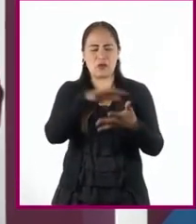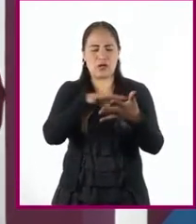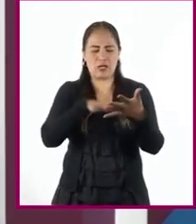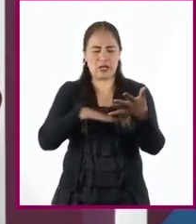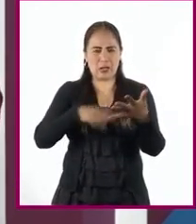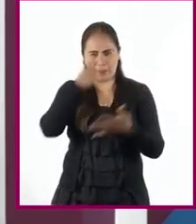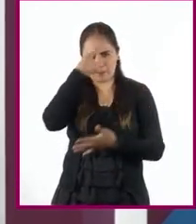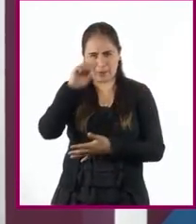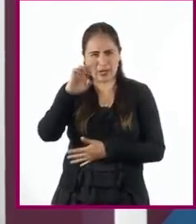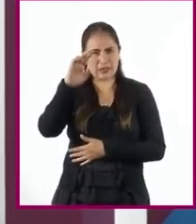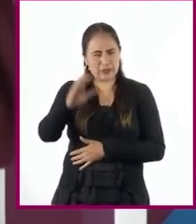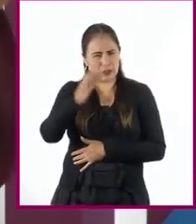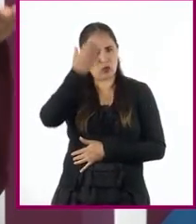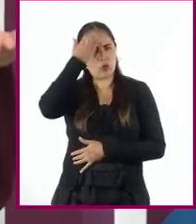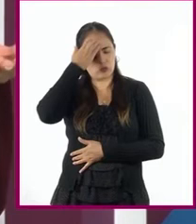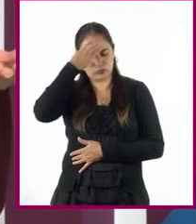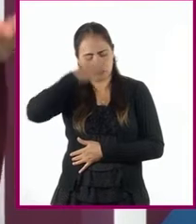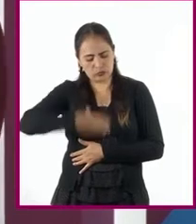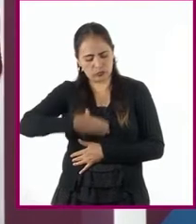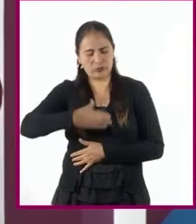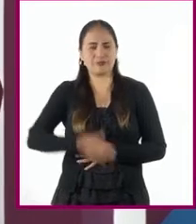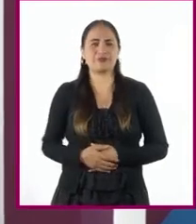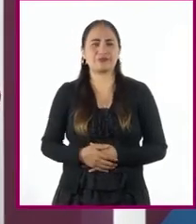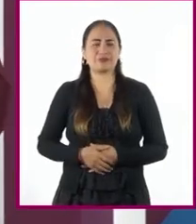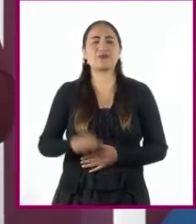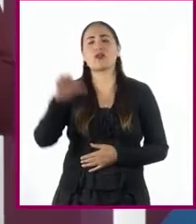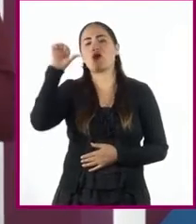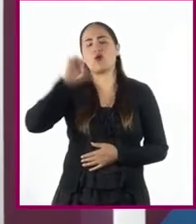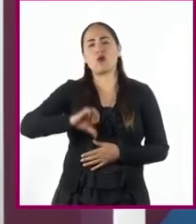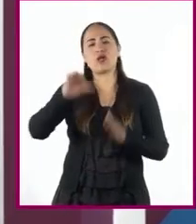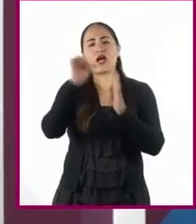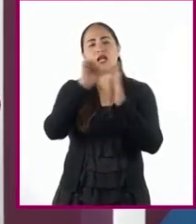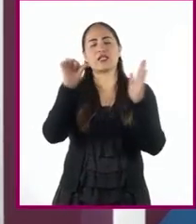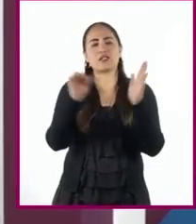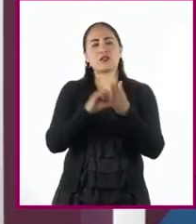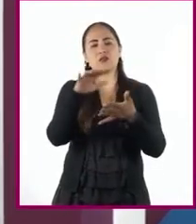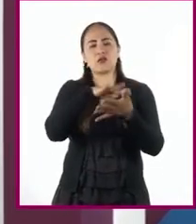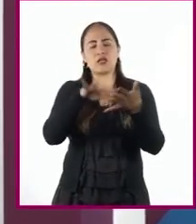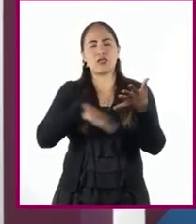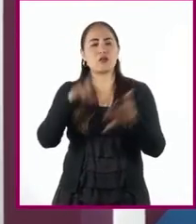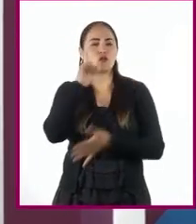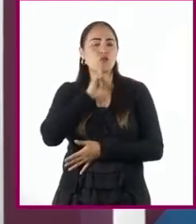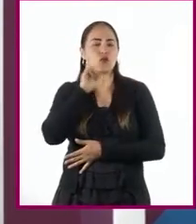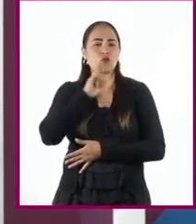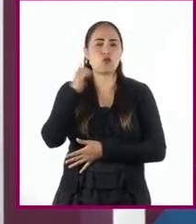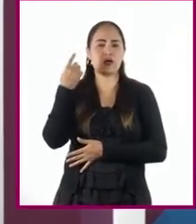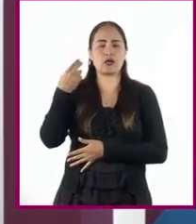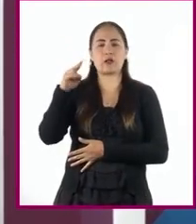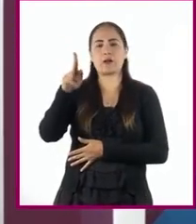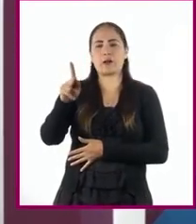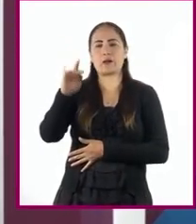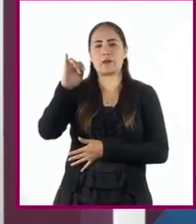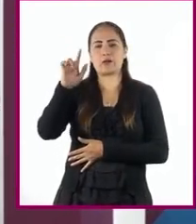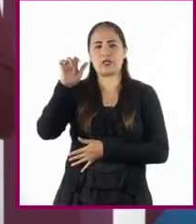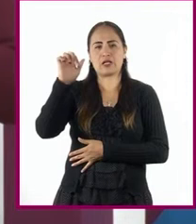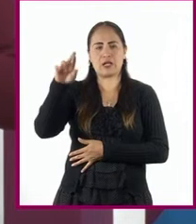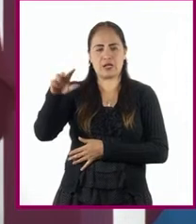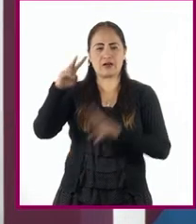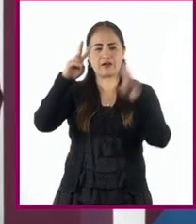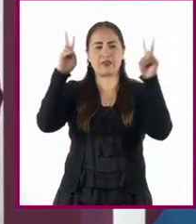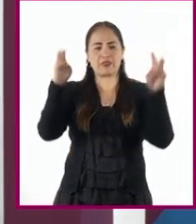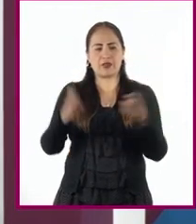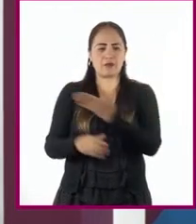reconocernos, daremos lectura a un artículo de Pilar Regueiro titulado Las Españolas en la